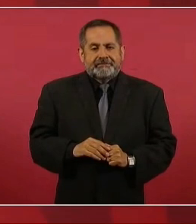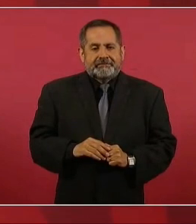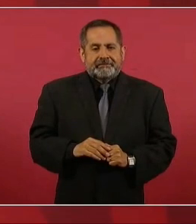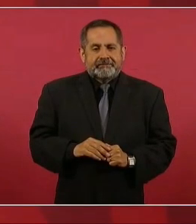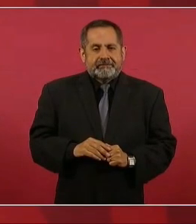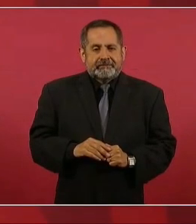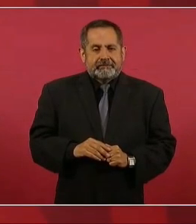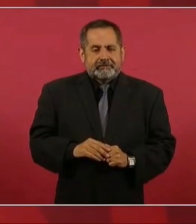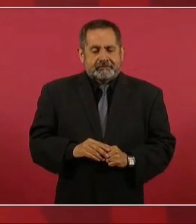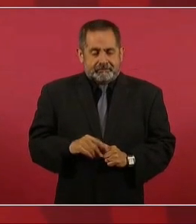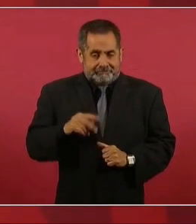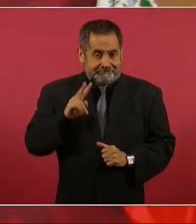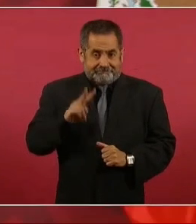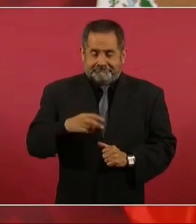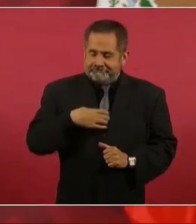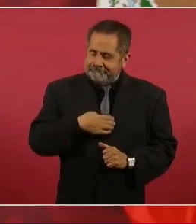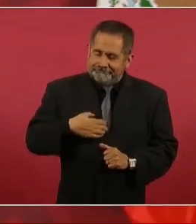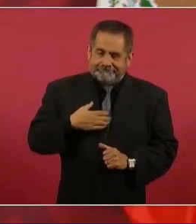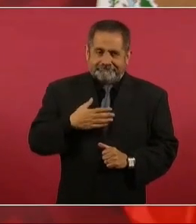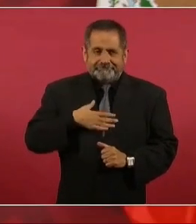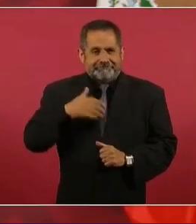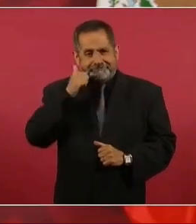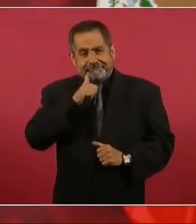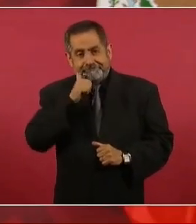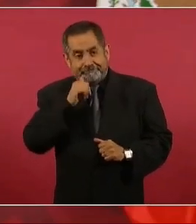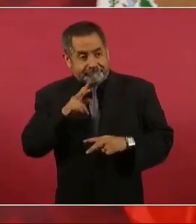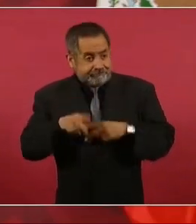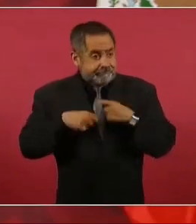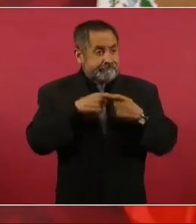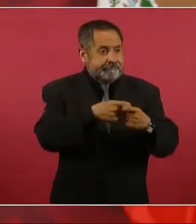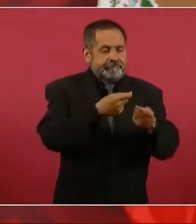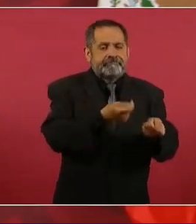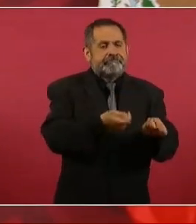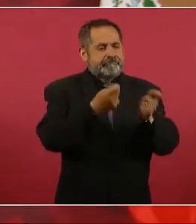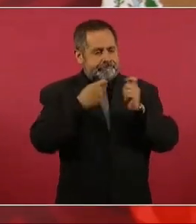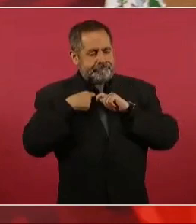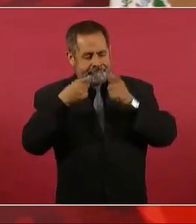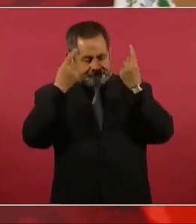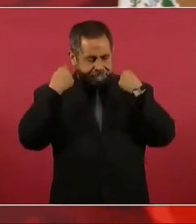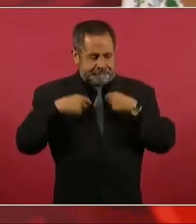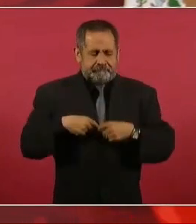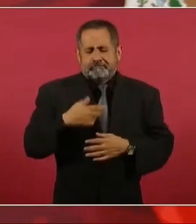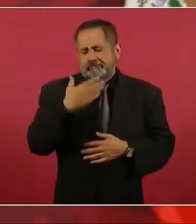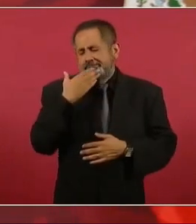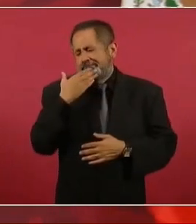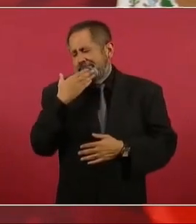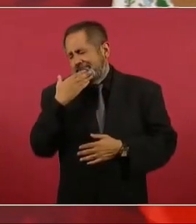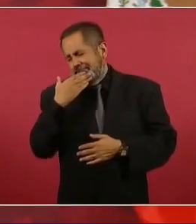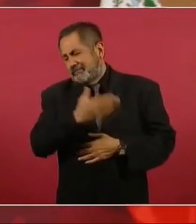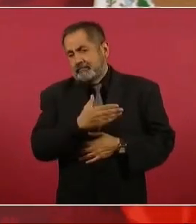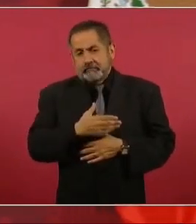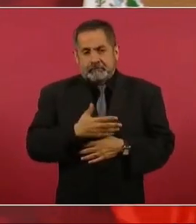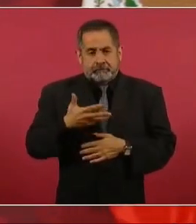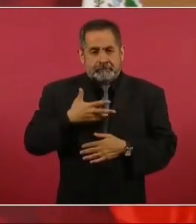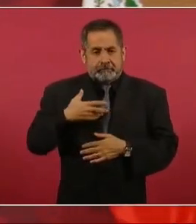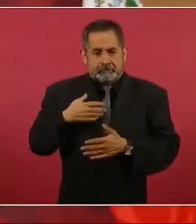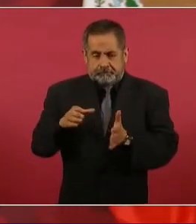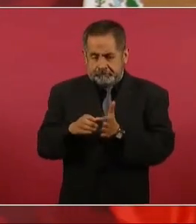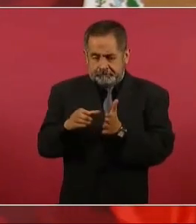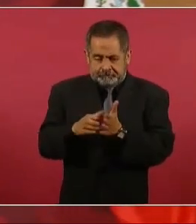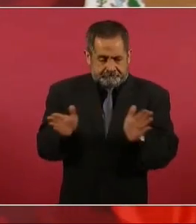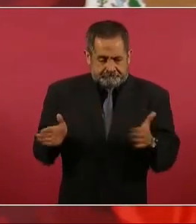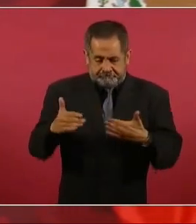Yo tengo la dicha de que cuando voy me dan un collar y tengo una cajita que